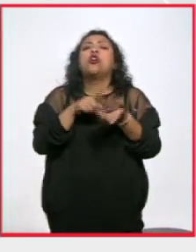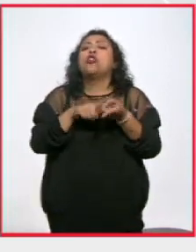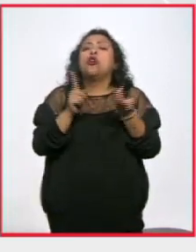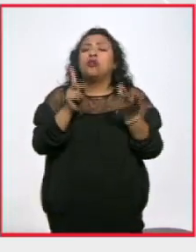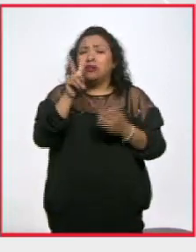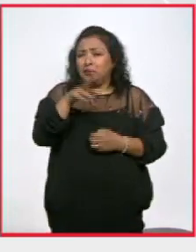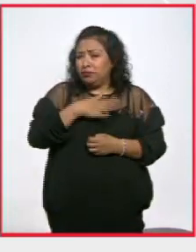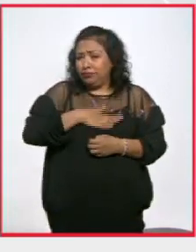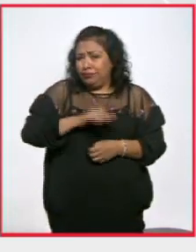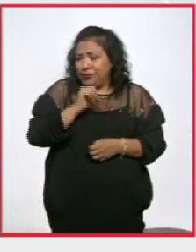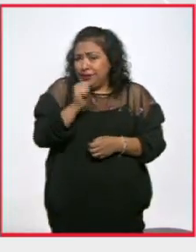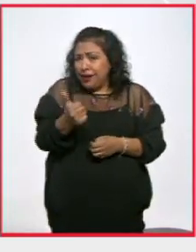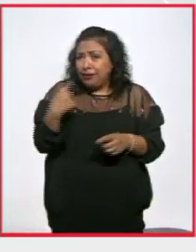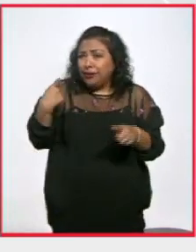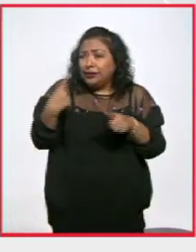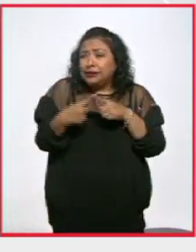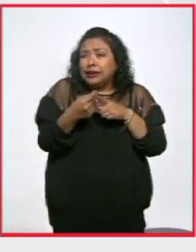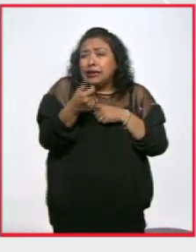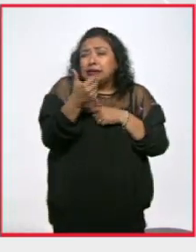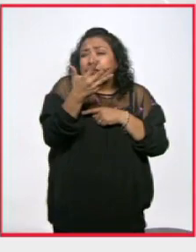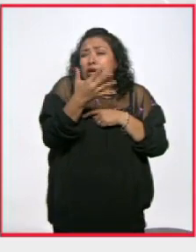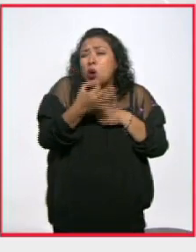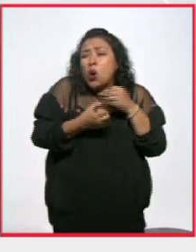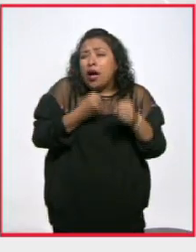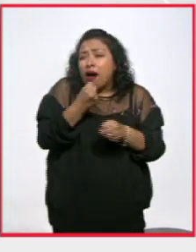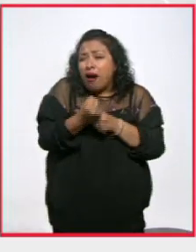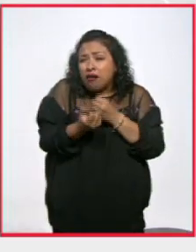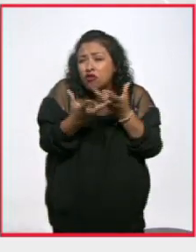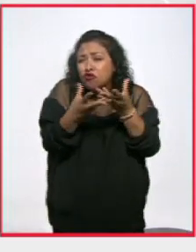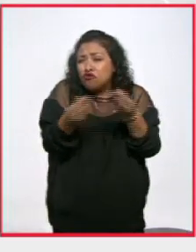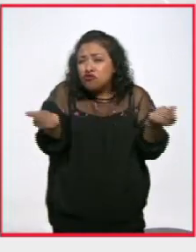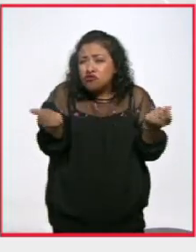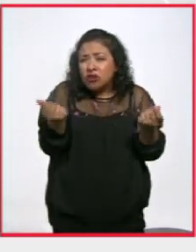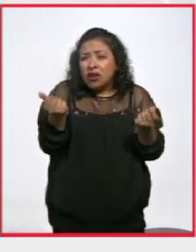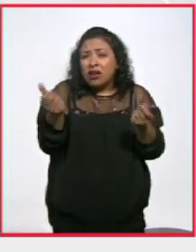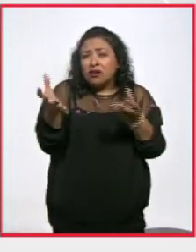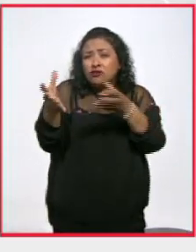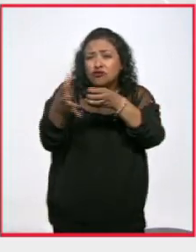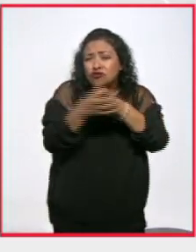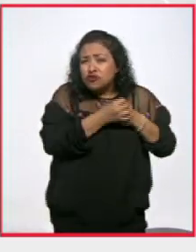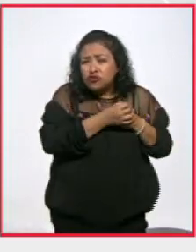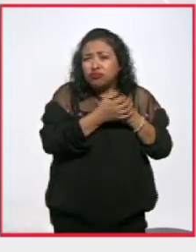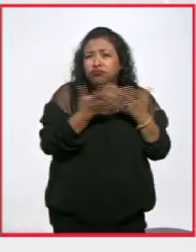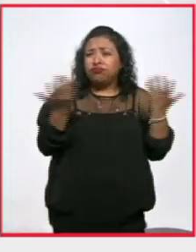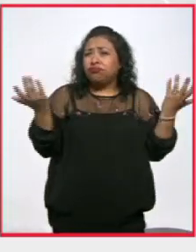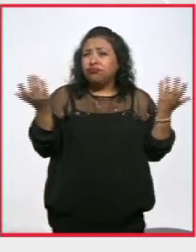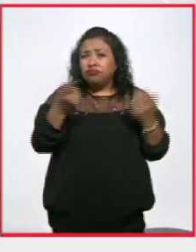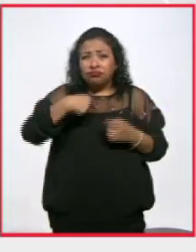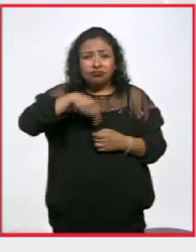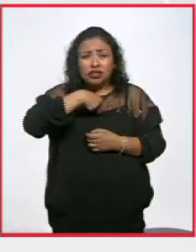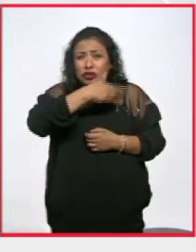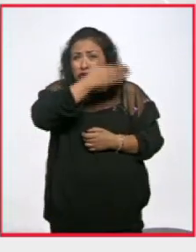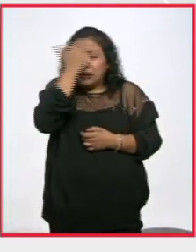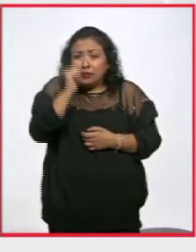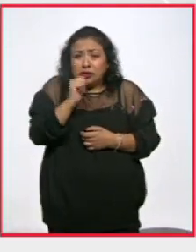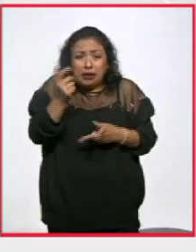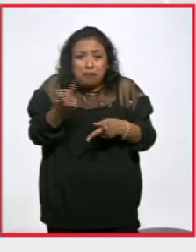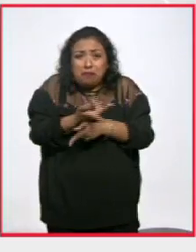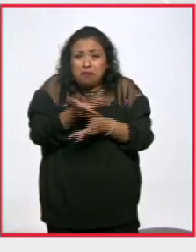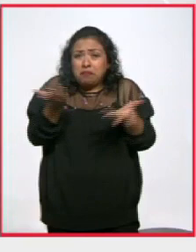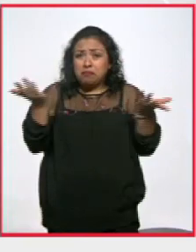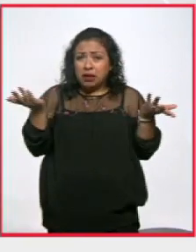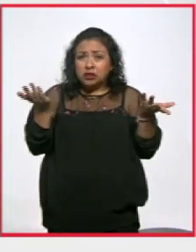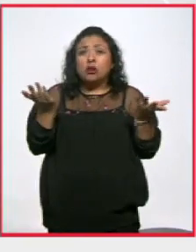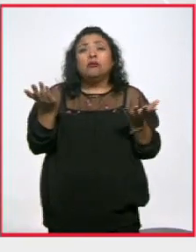es justo, ya casi van a cumplir cinco años de la desaparición forzada de nuestros hijos, y no sepamos nada de ellos, pues